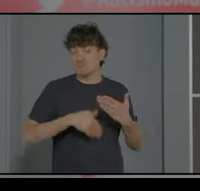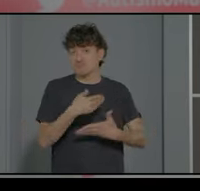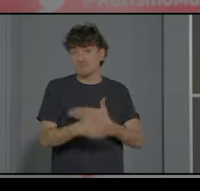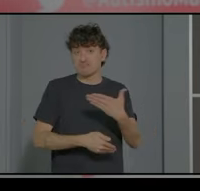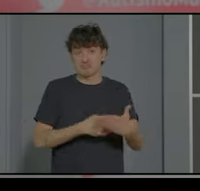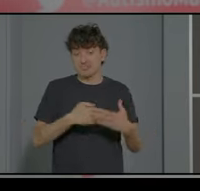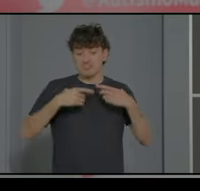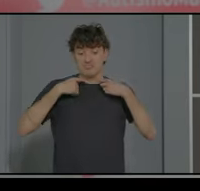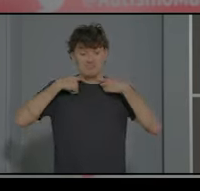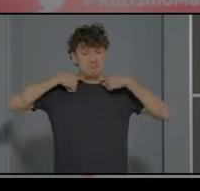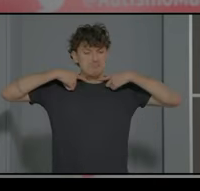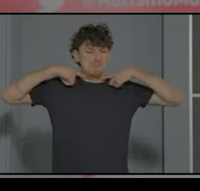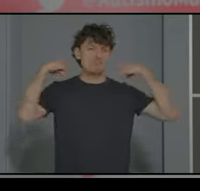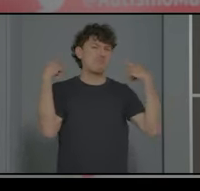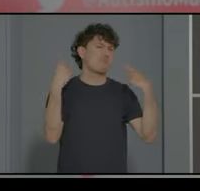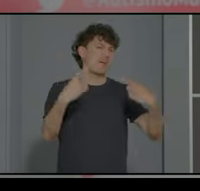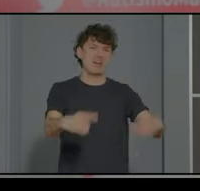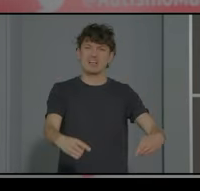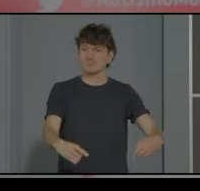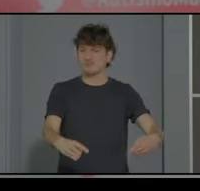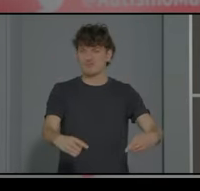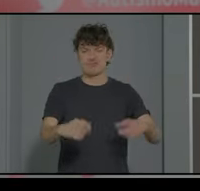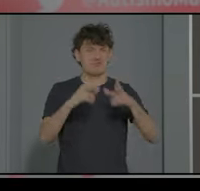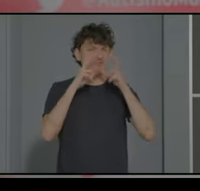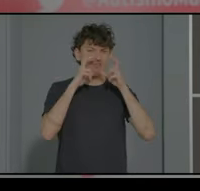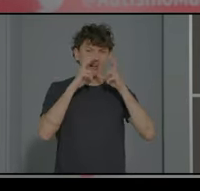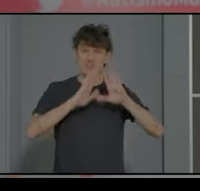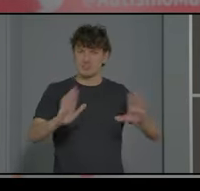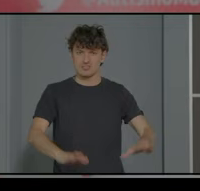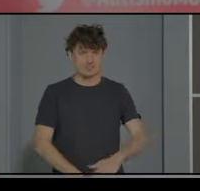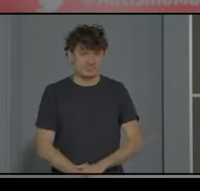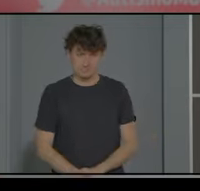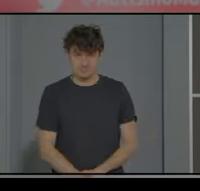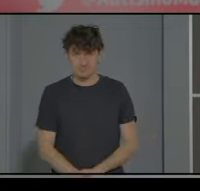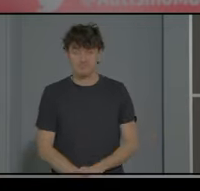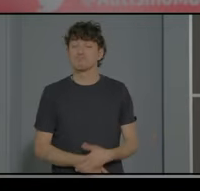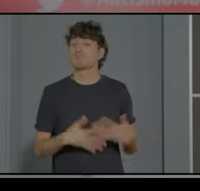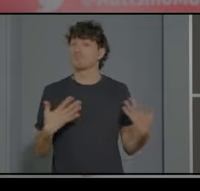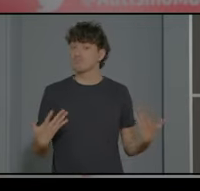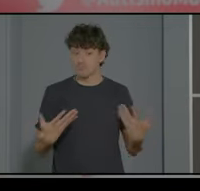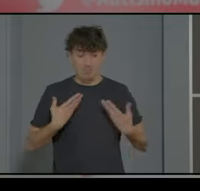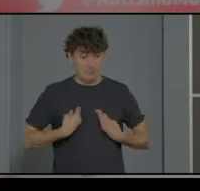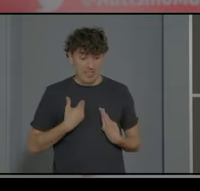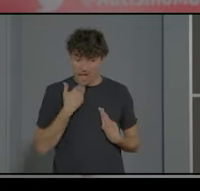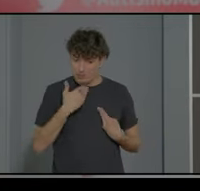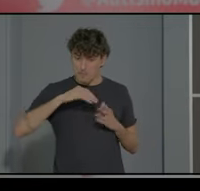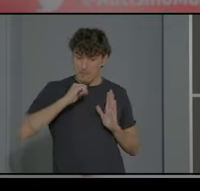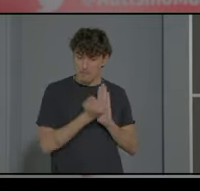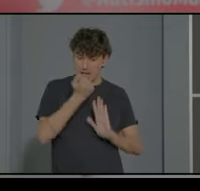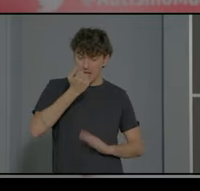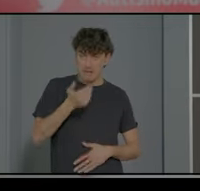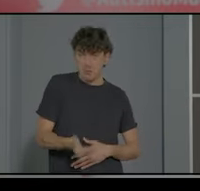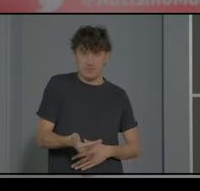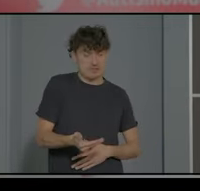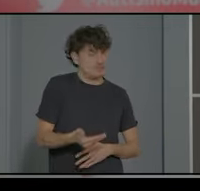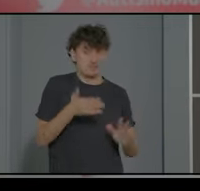acabó en un fracaso escolar estrepitoso. ¿Esto es determinante en su vida? No, se la han restringido en